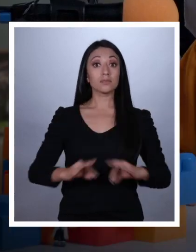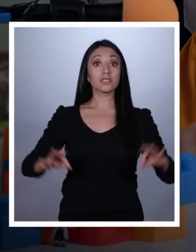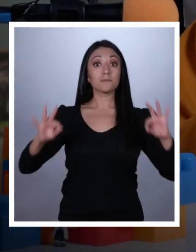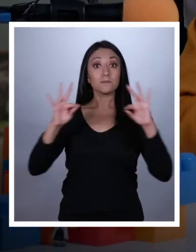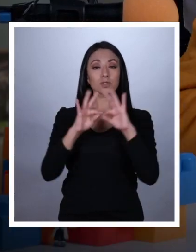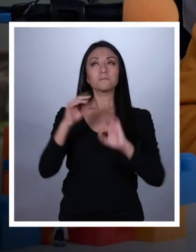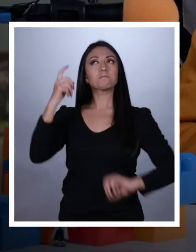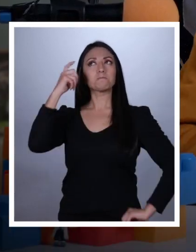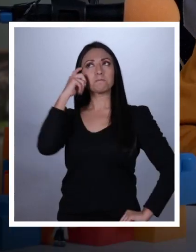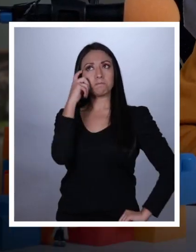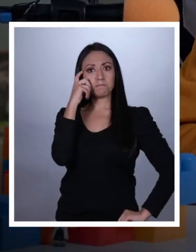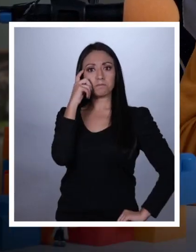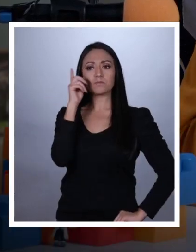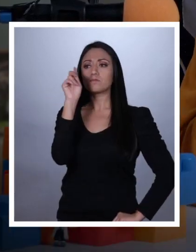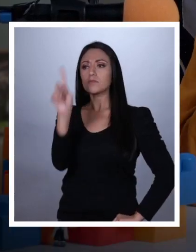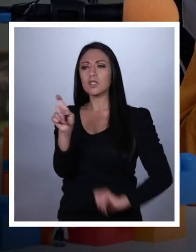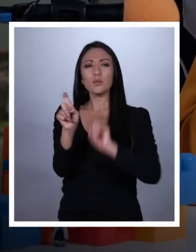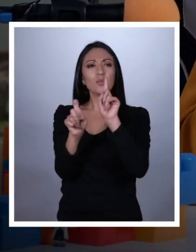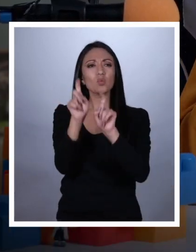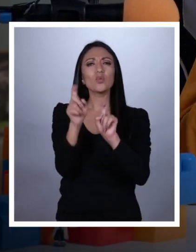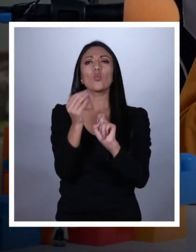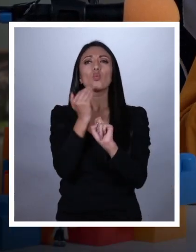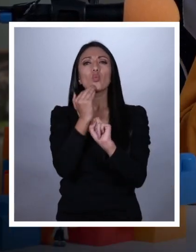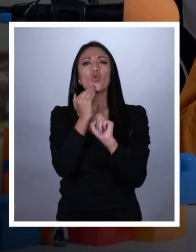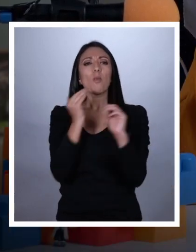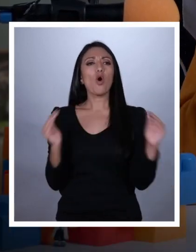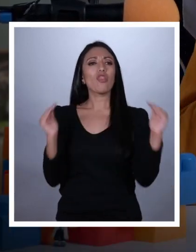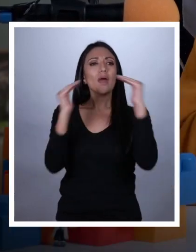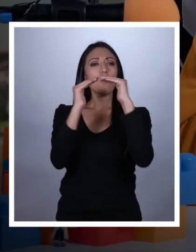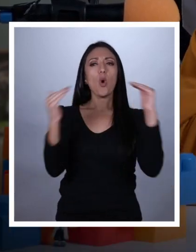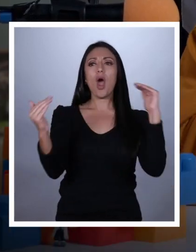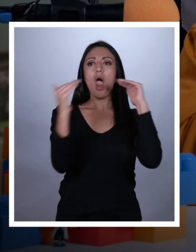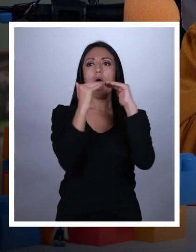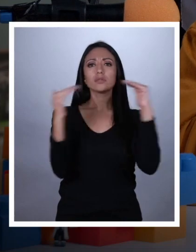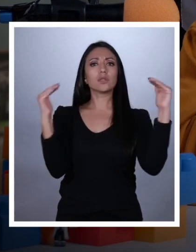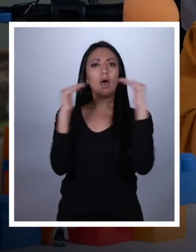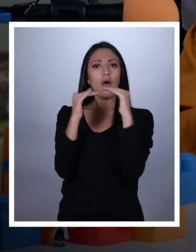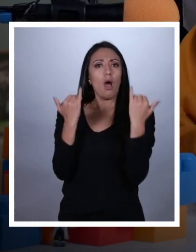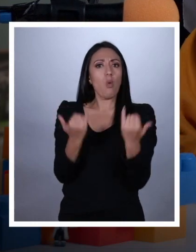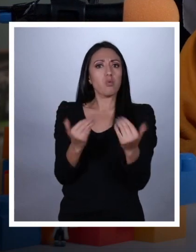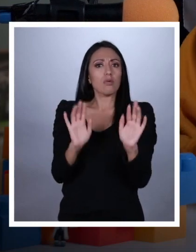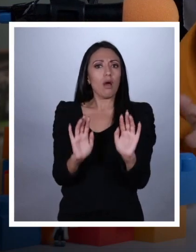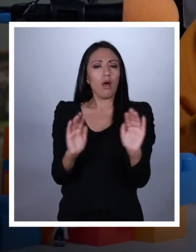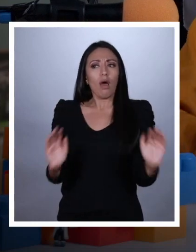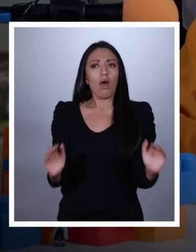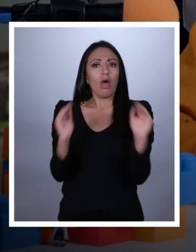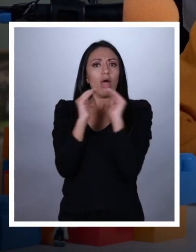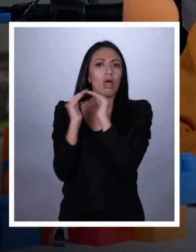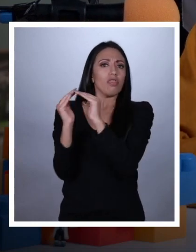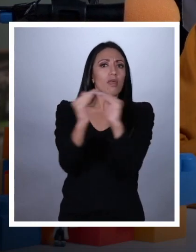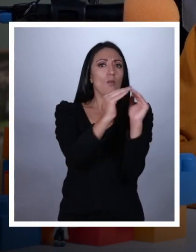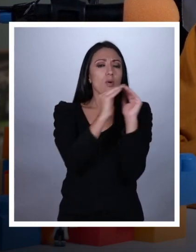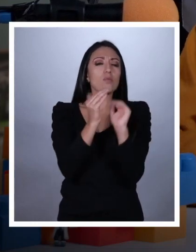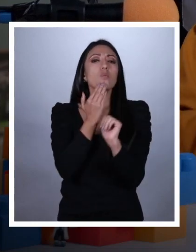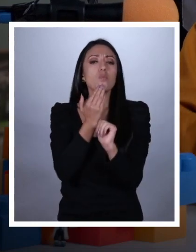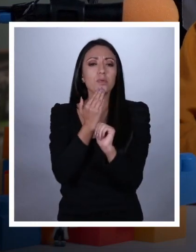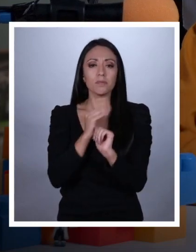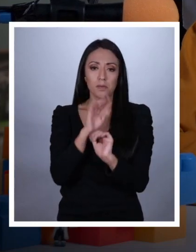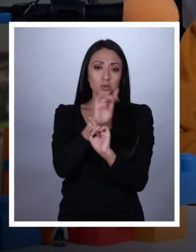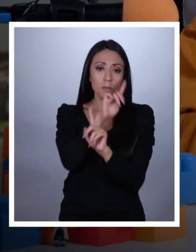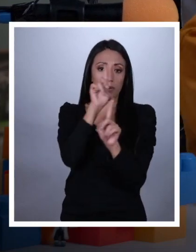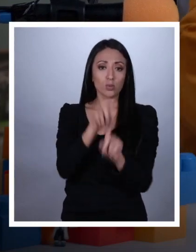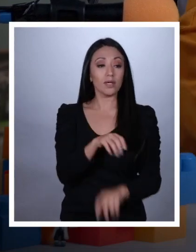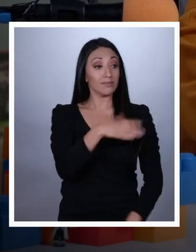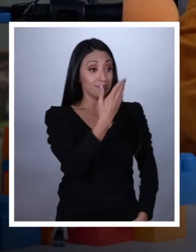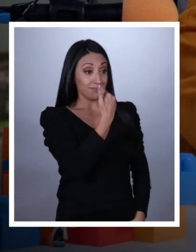todo, si nos ponemos a preguntar, ¿cómo está la democracia hoy día? Bueno, pues preguntémosle mejor a